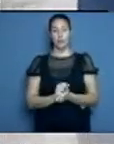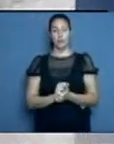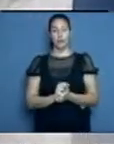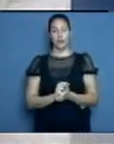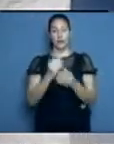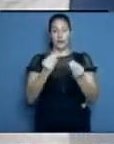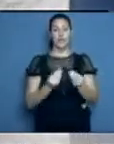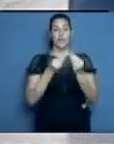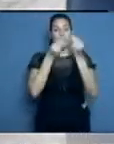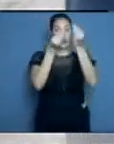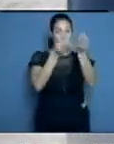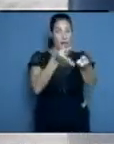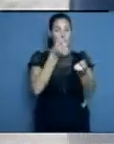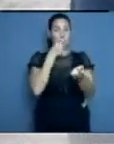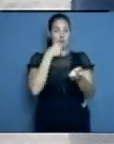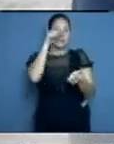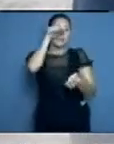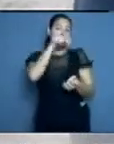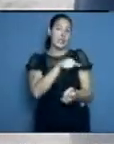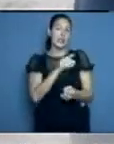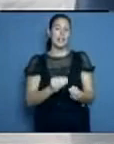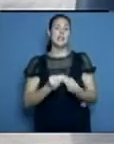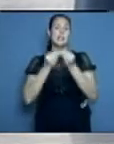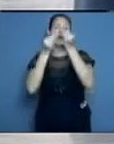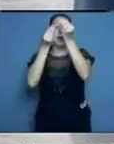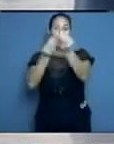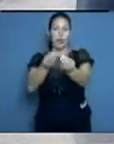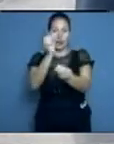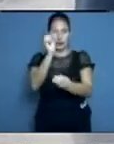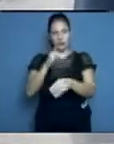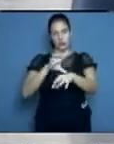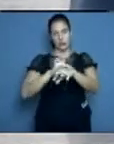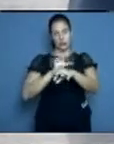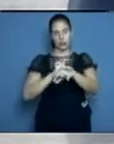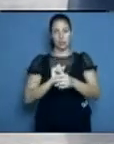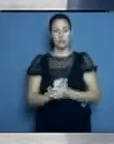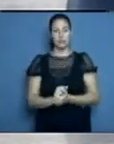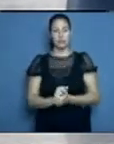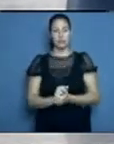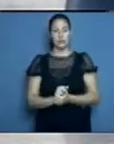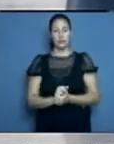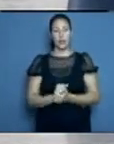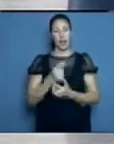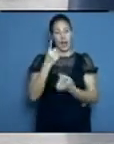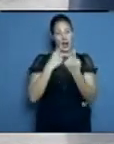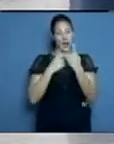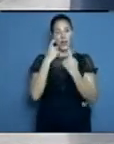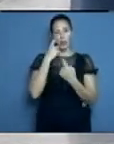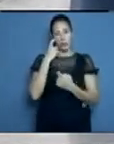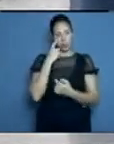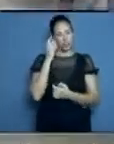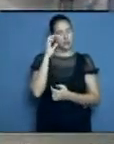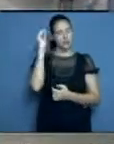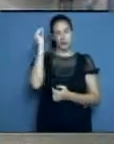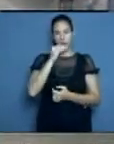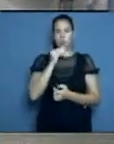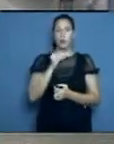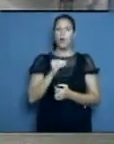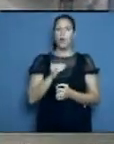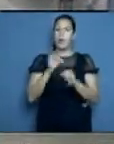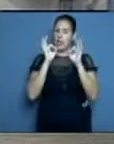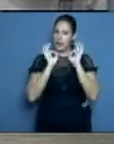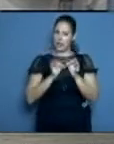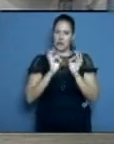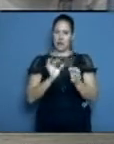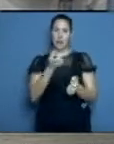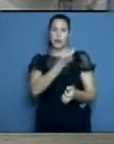Eso se hace y lo hemos hecho. Y lo que sí es bueno destacar es que la población, siempre hay personas inescrupulosas que venden medicamentos.